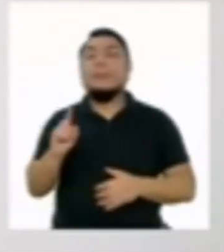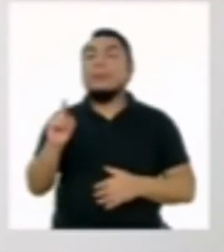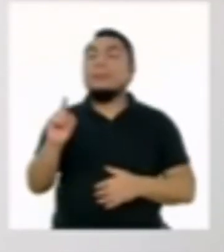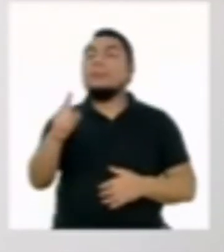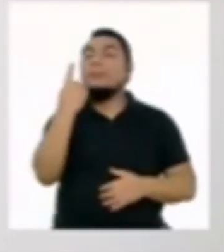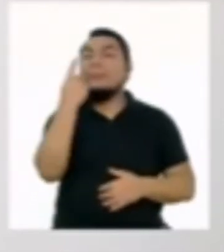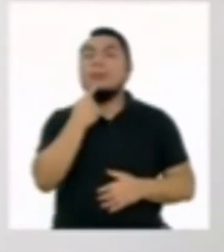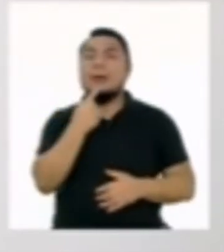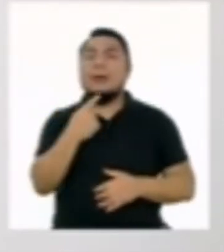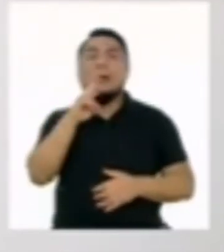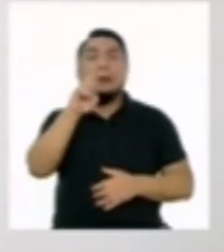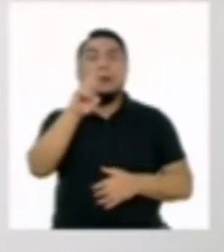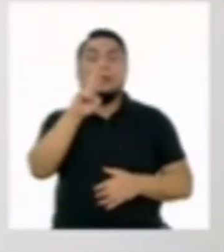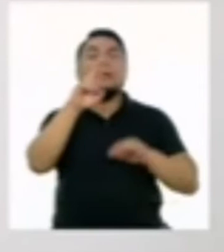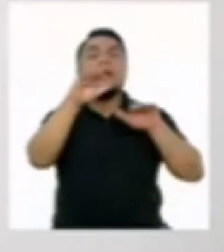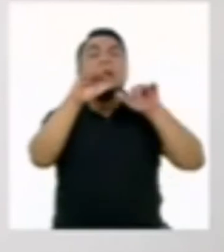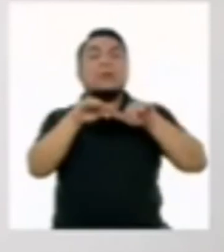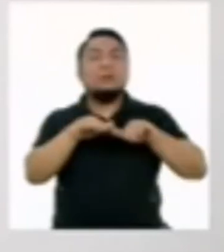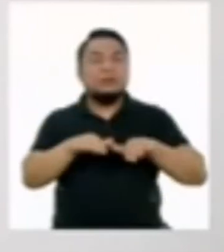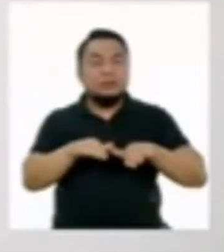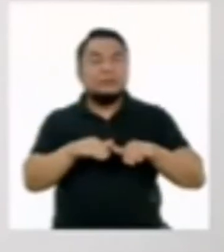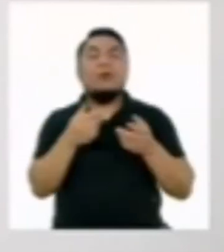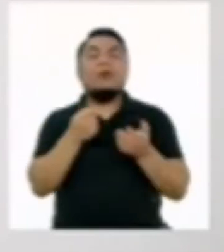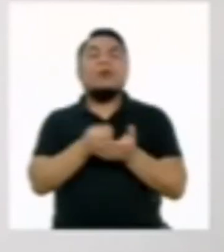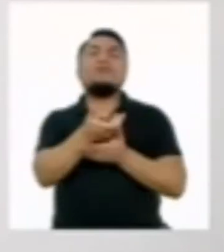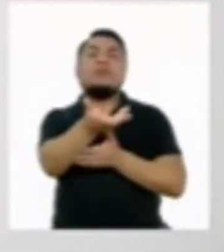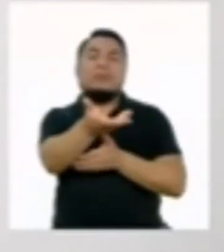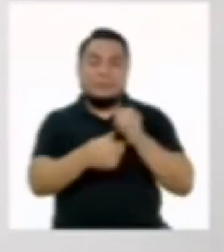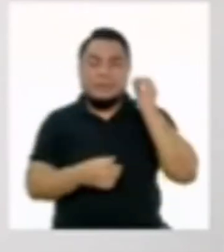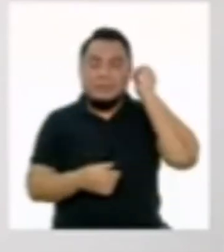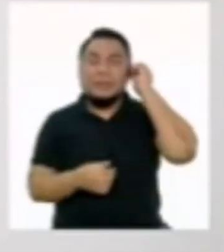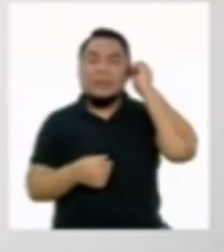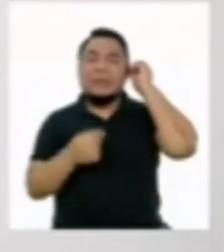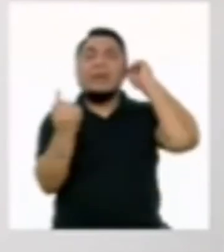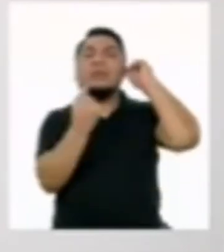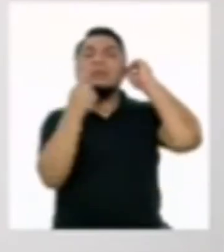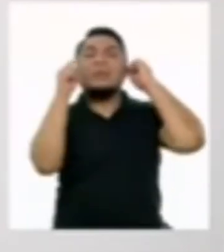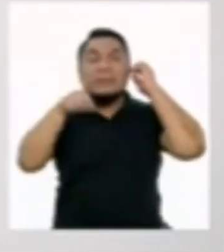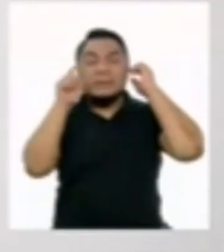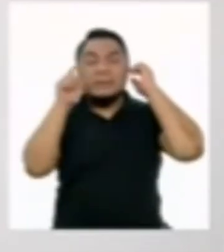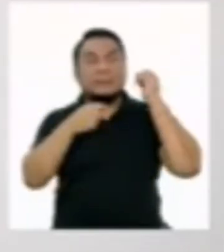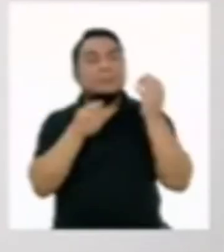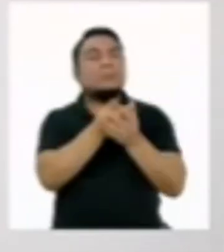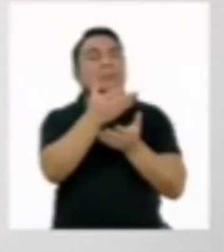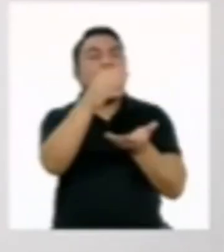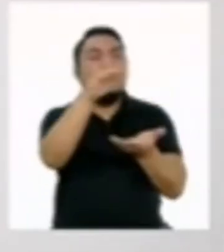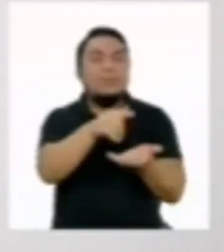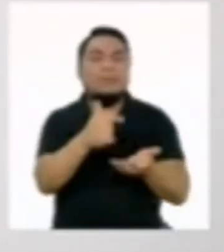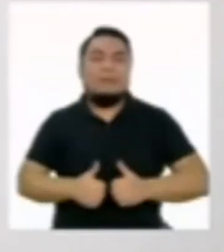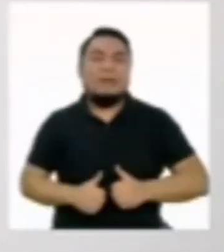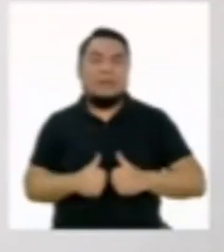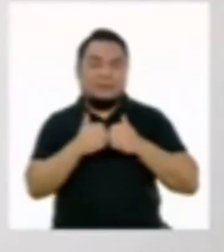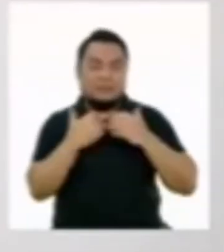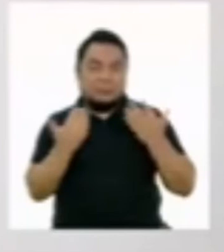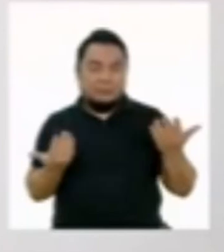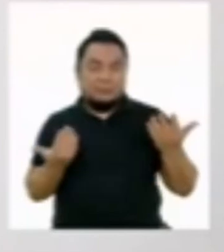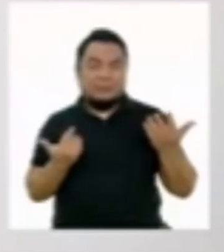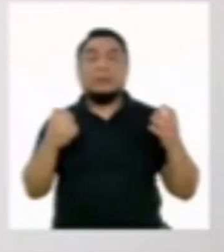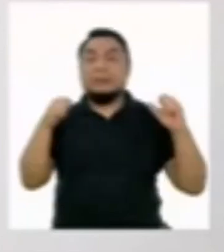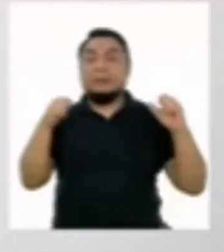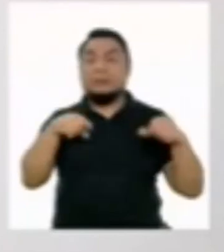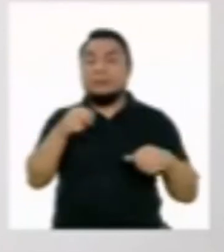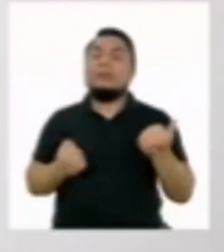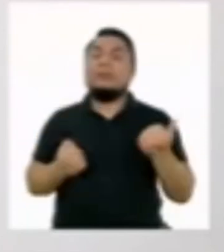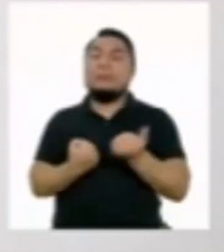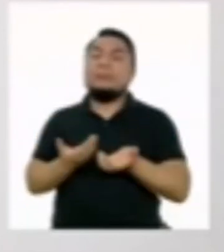primero es reducir las compras, adquirir solo lo necesario para la vida. Así